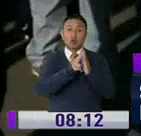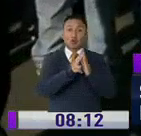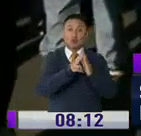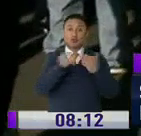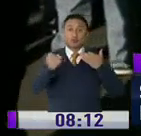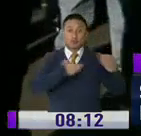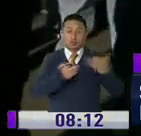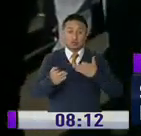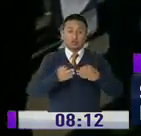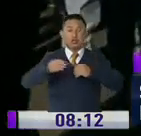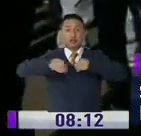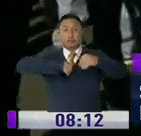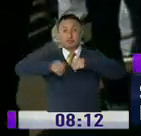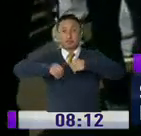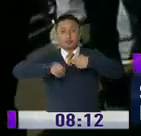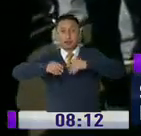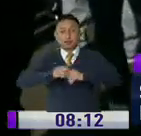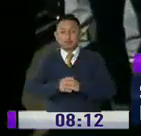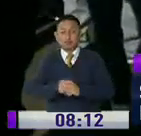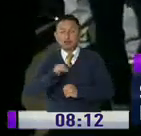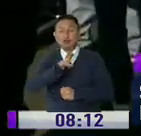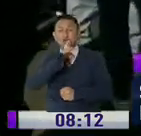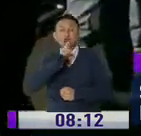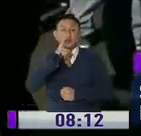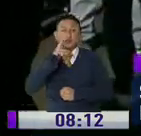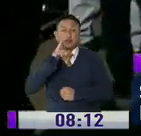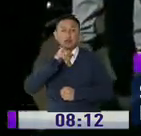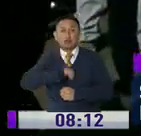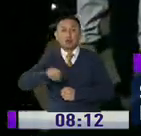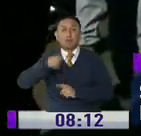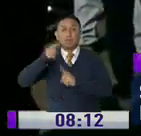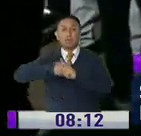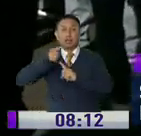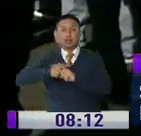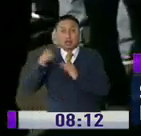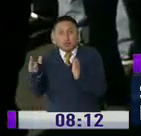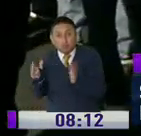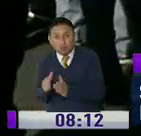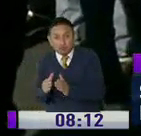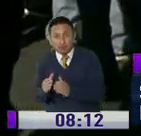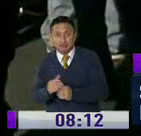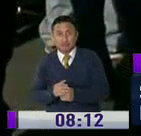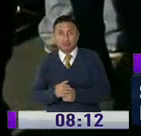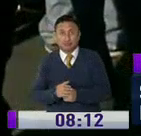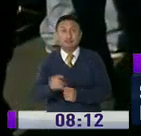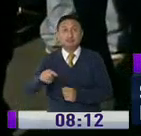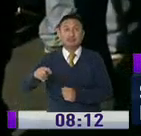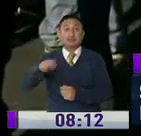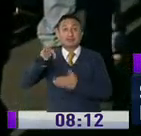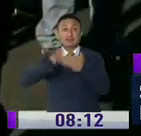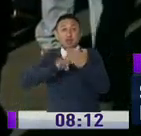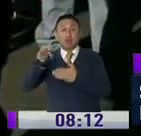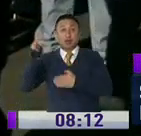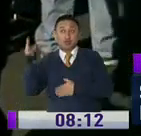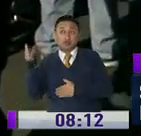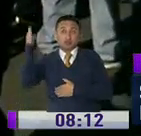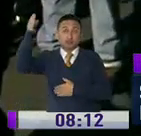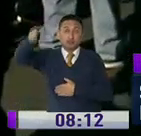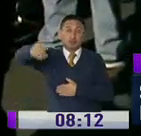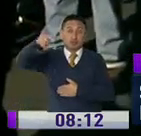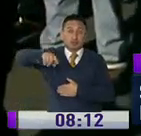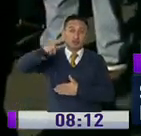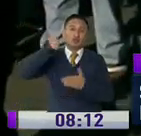centro de abastos, de un restaurante o de mercados más pequeños de la capital que son los autorizados a llegar hasta este